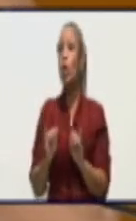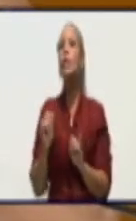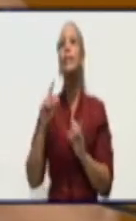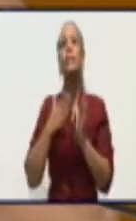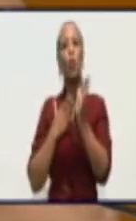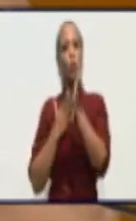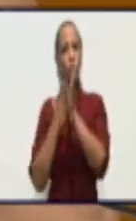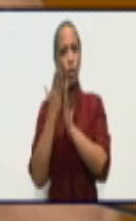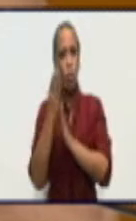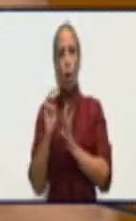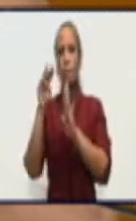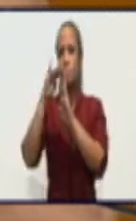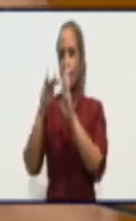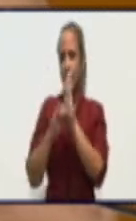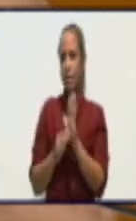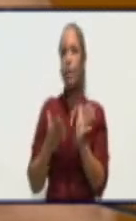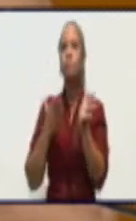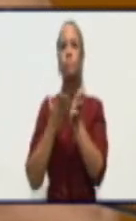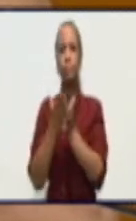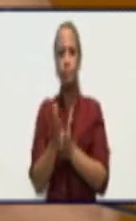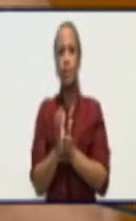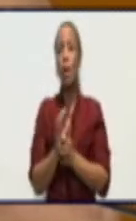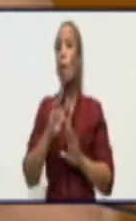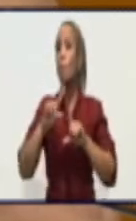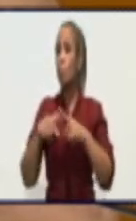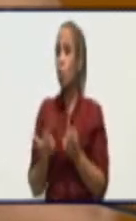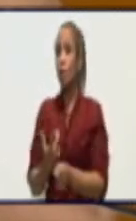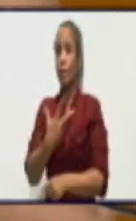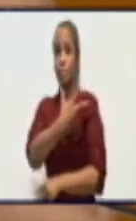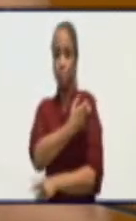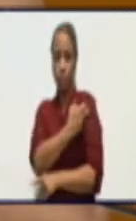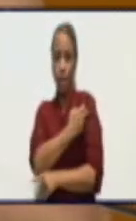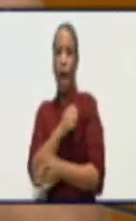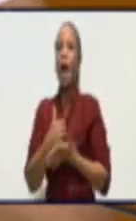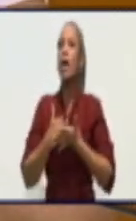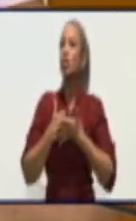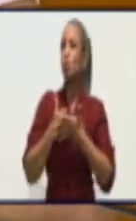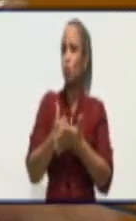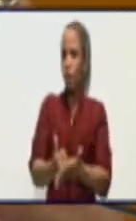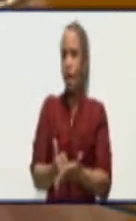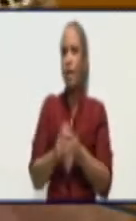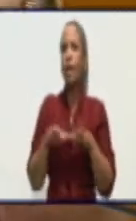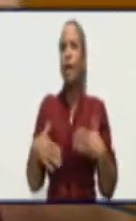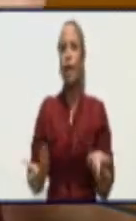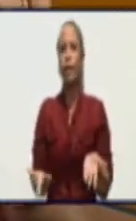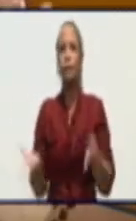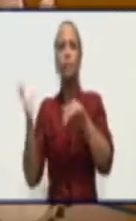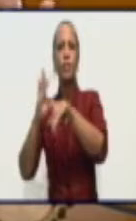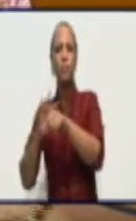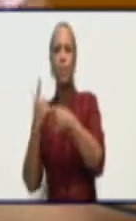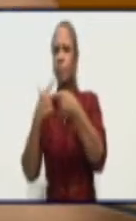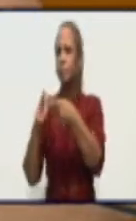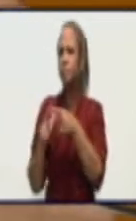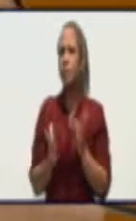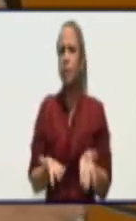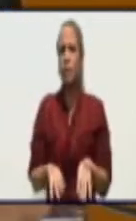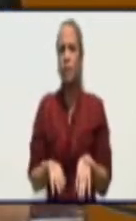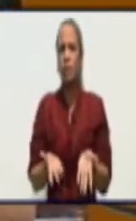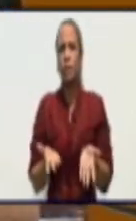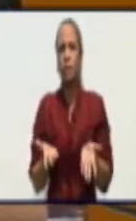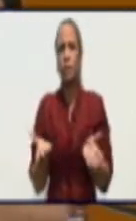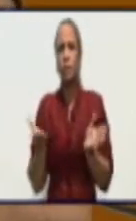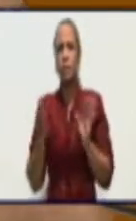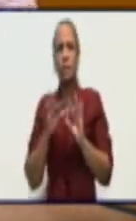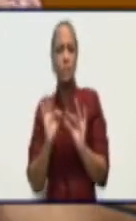que están establecidas porque la vacuna lo que va a ayudar a que por ejemplo los cuadros que se presenten sean unos cuadros de un